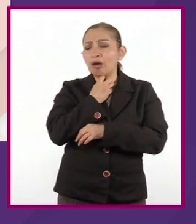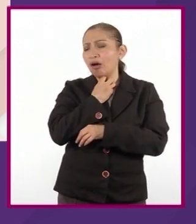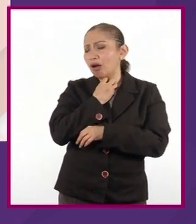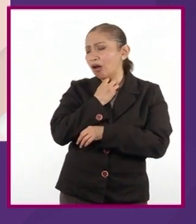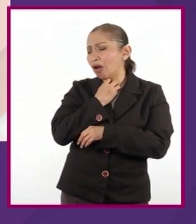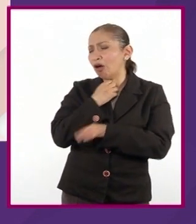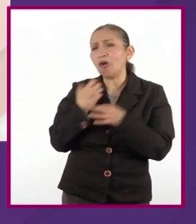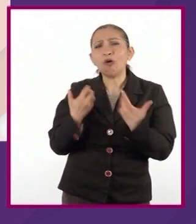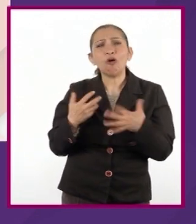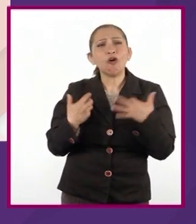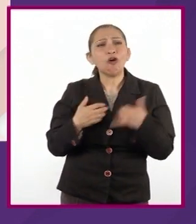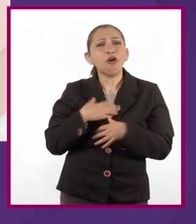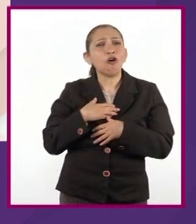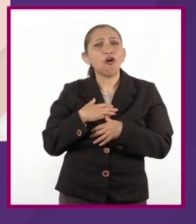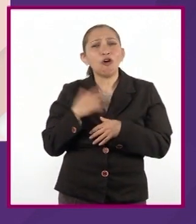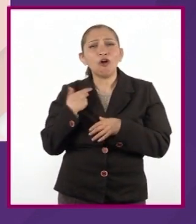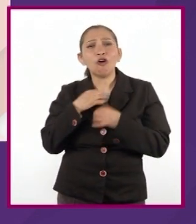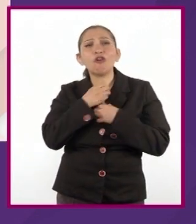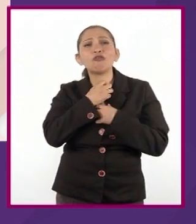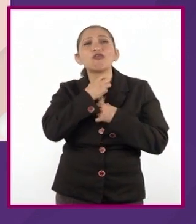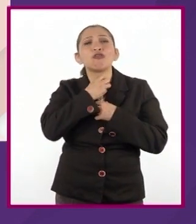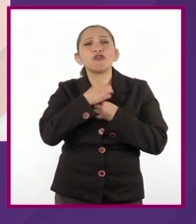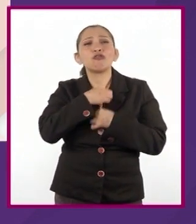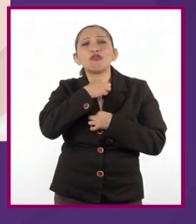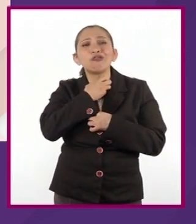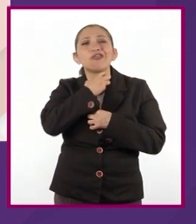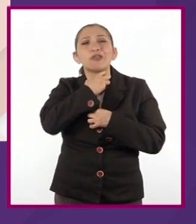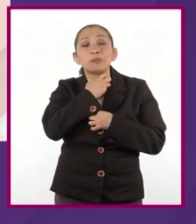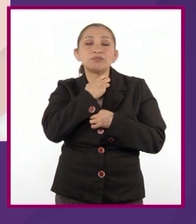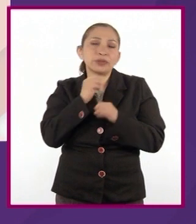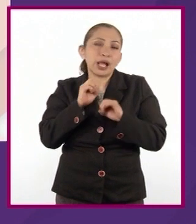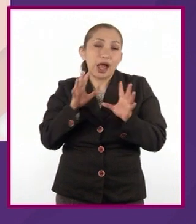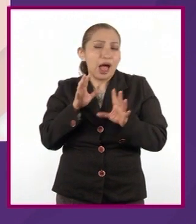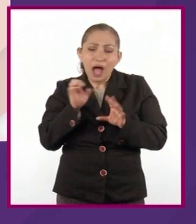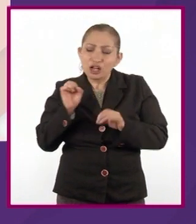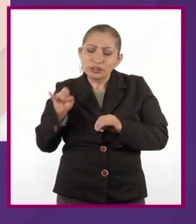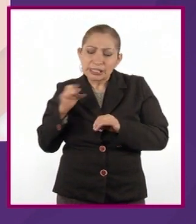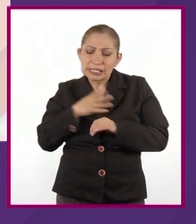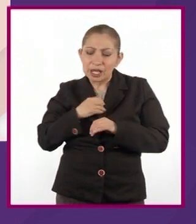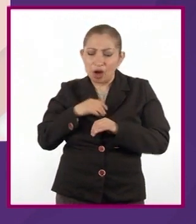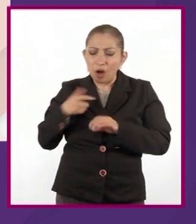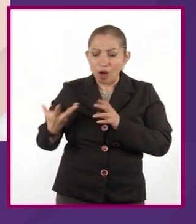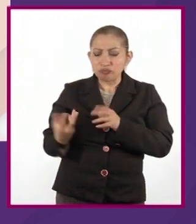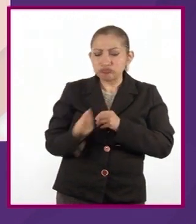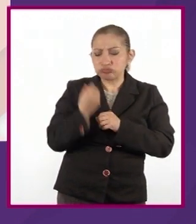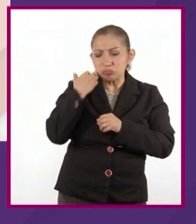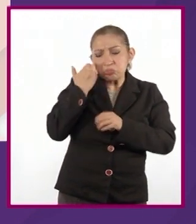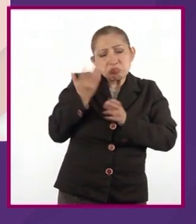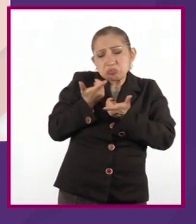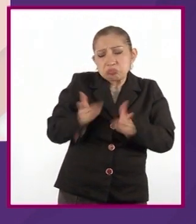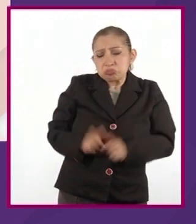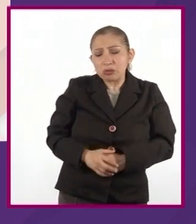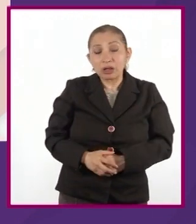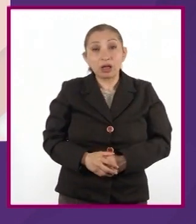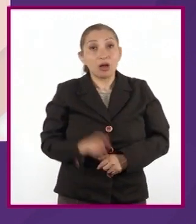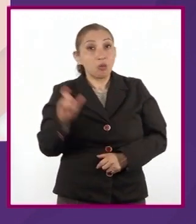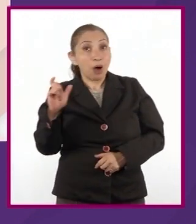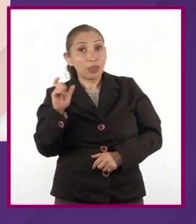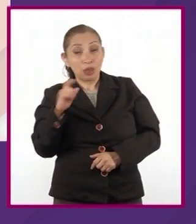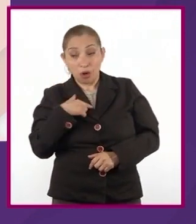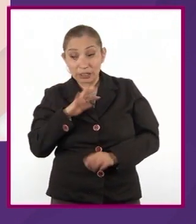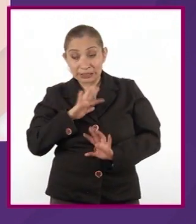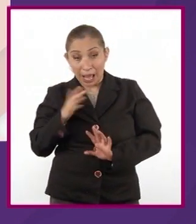garganta, justo encima del de la corbata. Desde luego, hijo mío, vamos cuando quieras. Y cuando